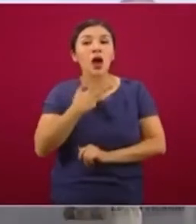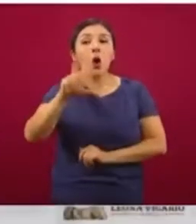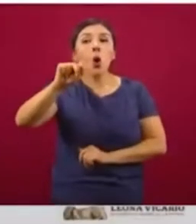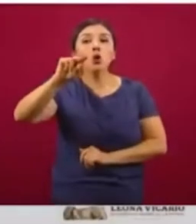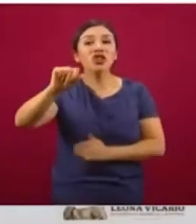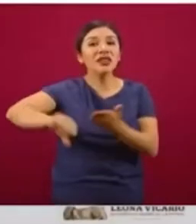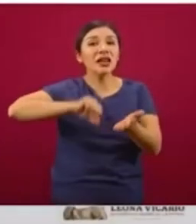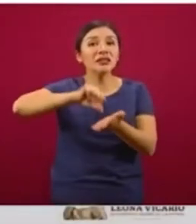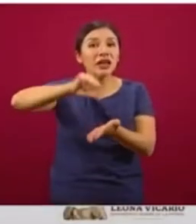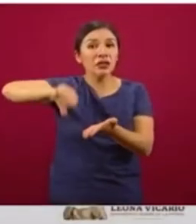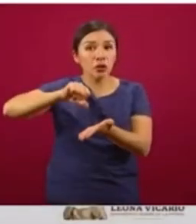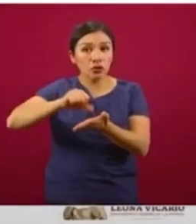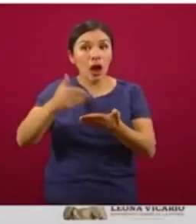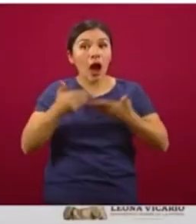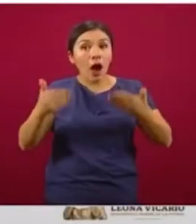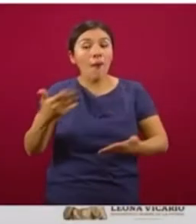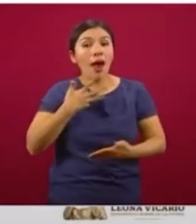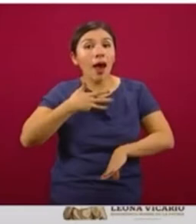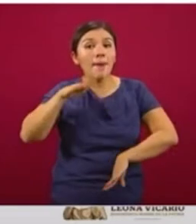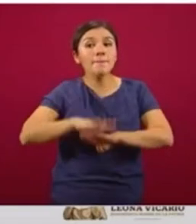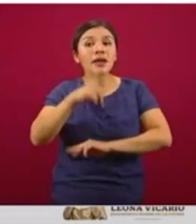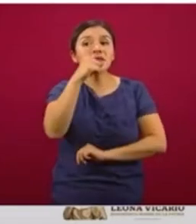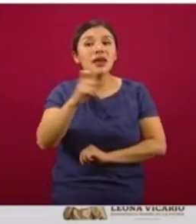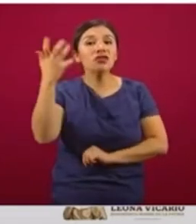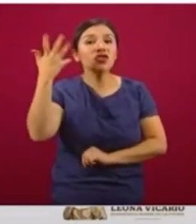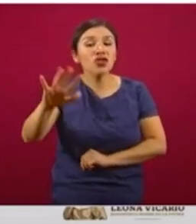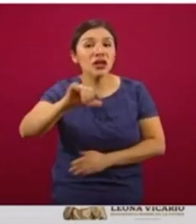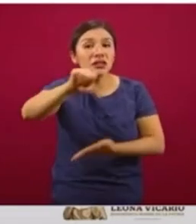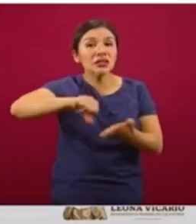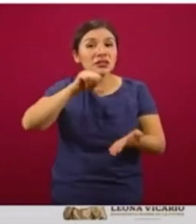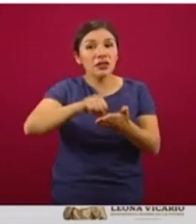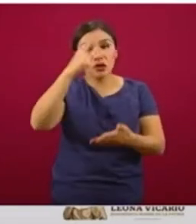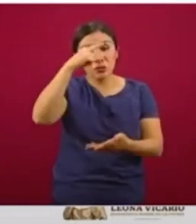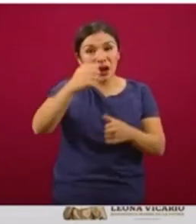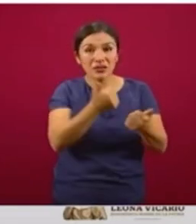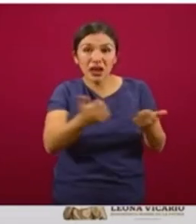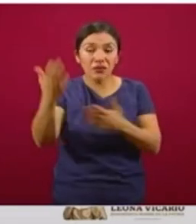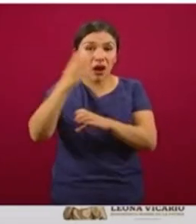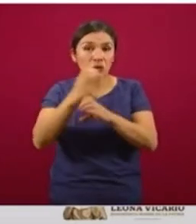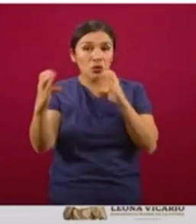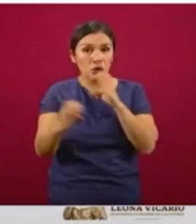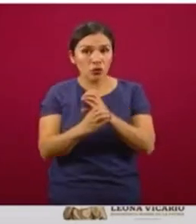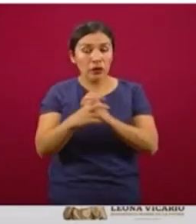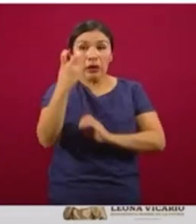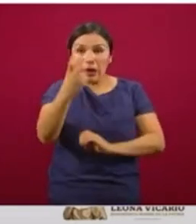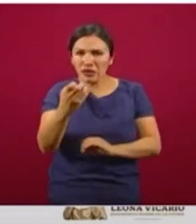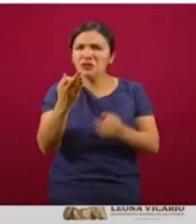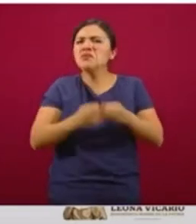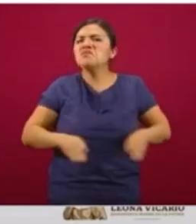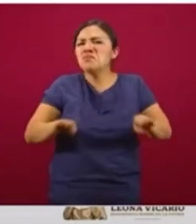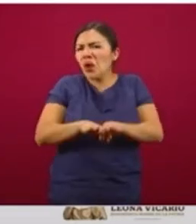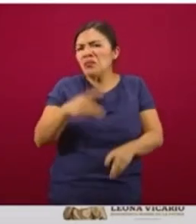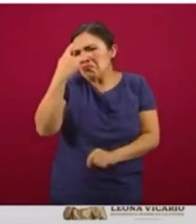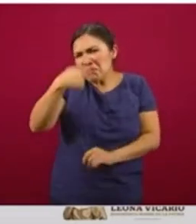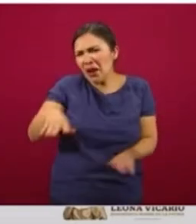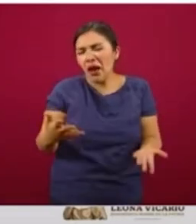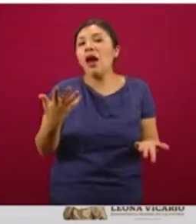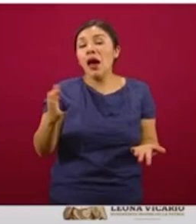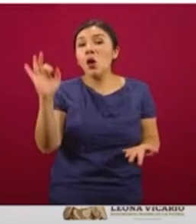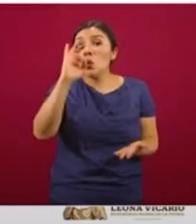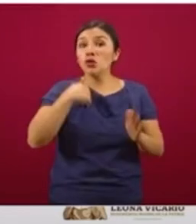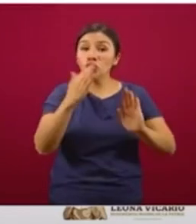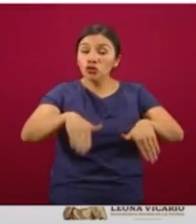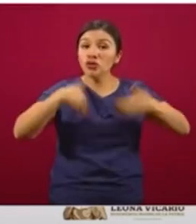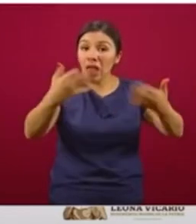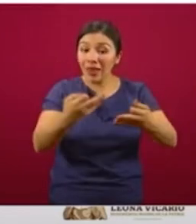centros, hoy día tenemos ya 110 centros de distribución. ¿Por qué es importante esto? Porque cuando llegamos a terreno